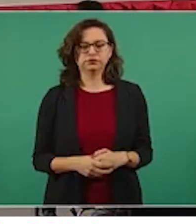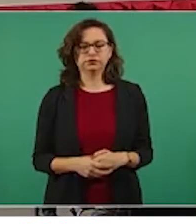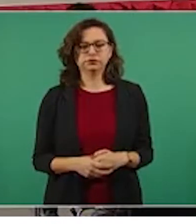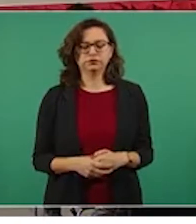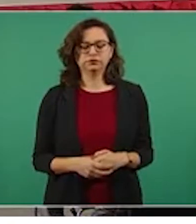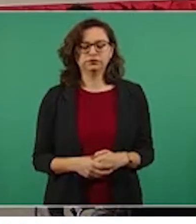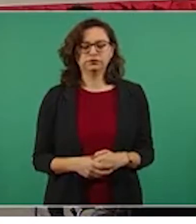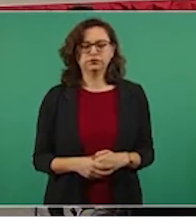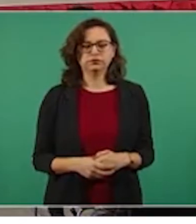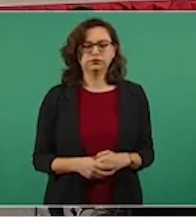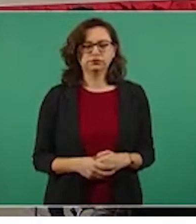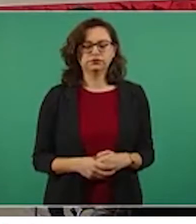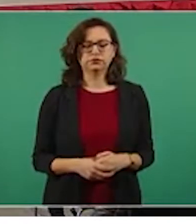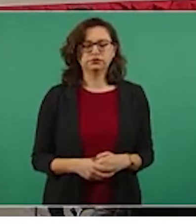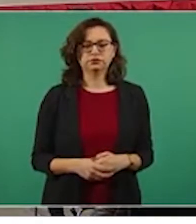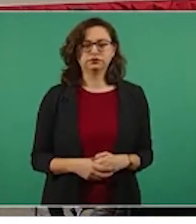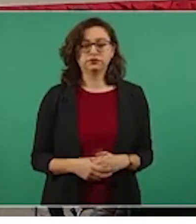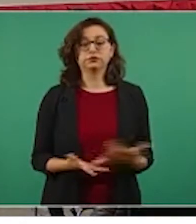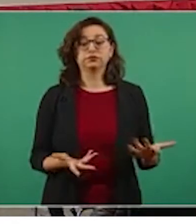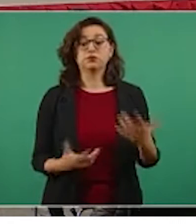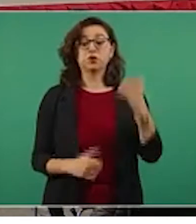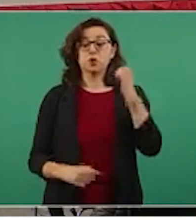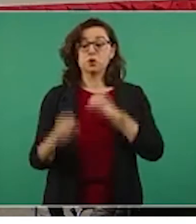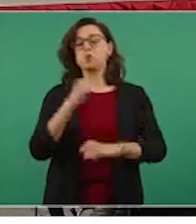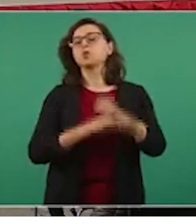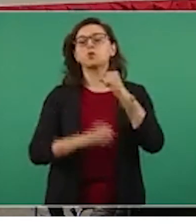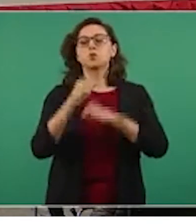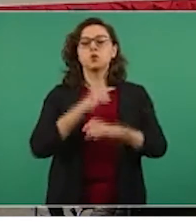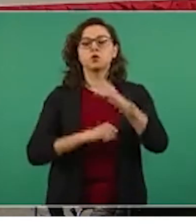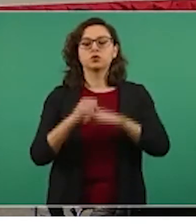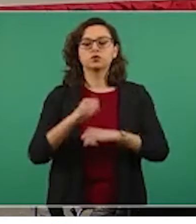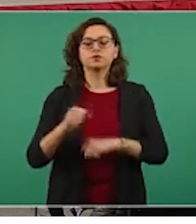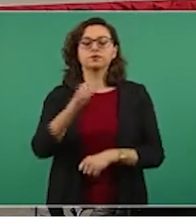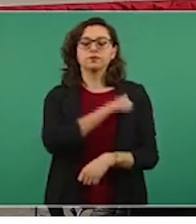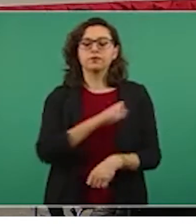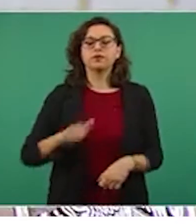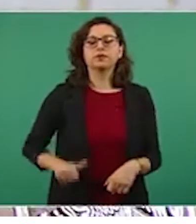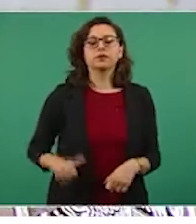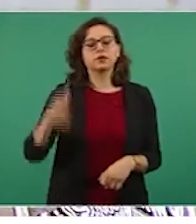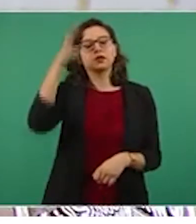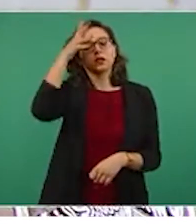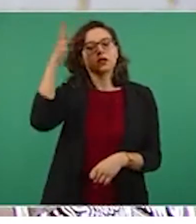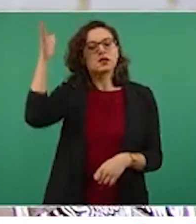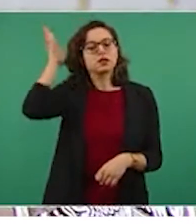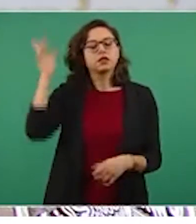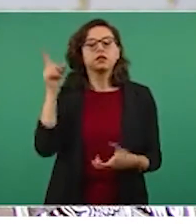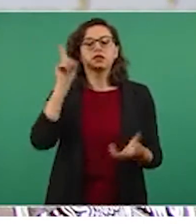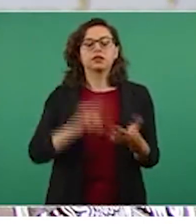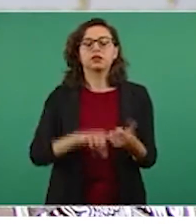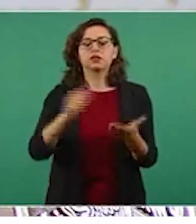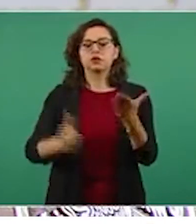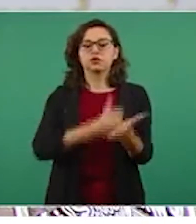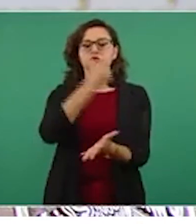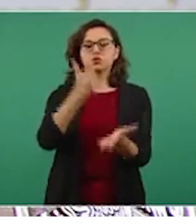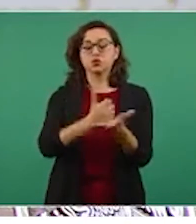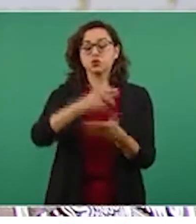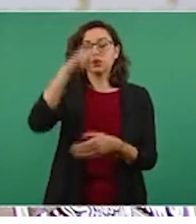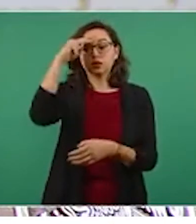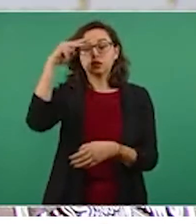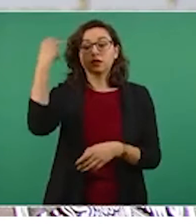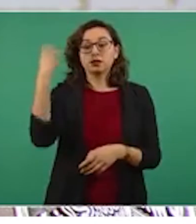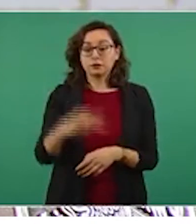Mexicano del Seguro Social. Para el Vox, la Alcaldía Cuauhtémoc de la Ciudad de México, que para ser más